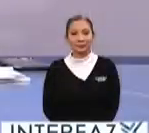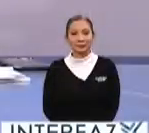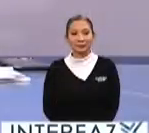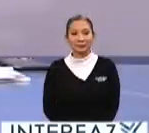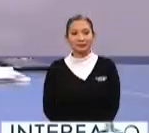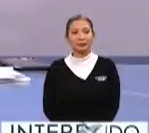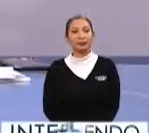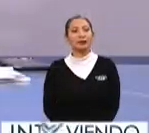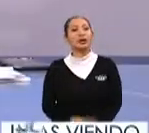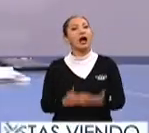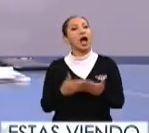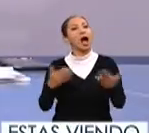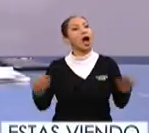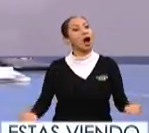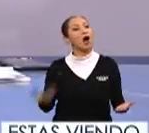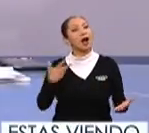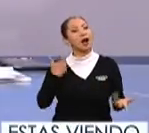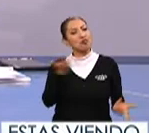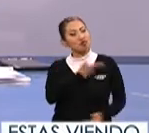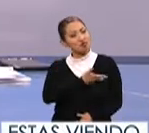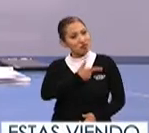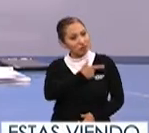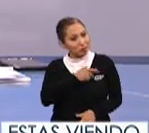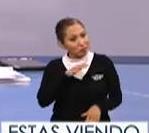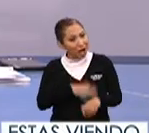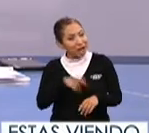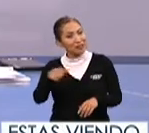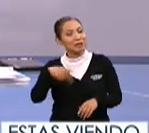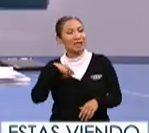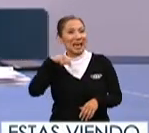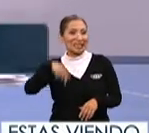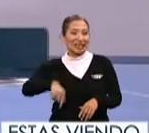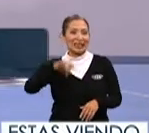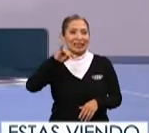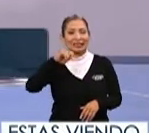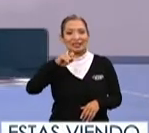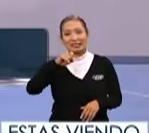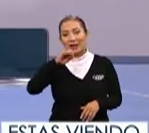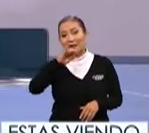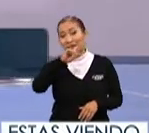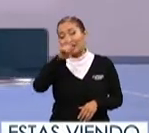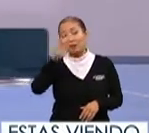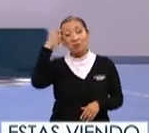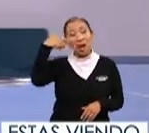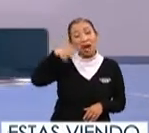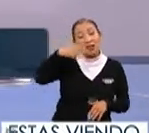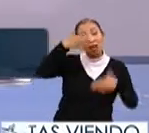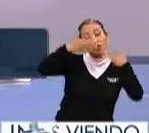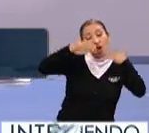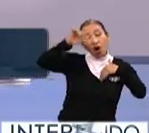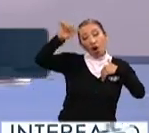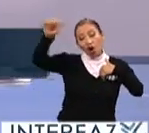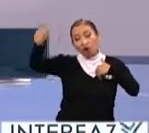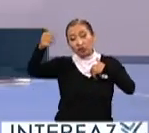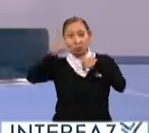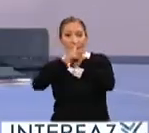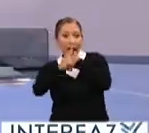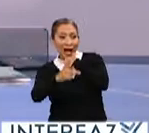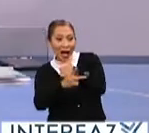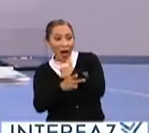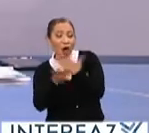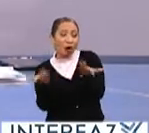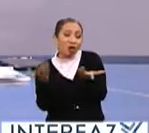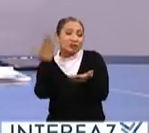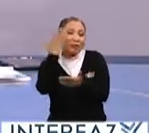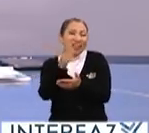pues llegamos al momento que nos gusta mucho en nuestro programa que nos permite viajar y estudiar en otro país o